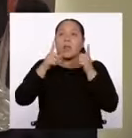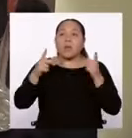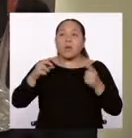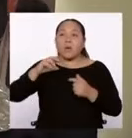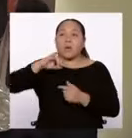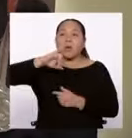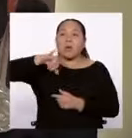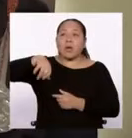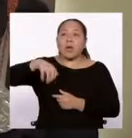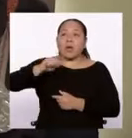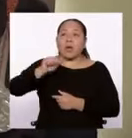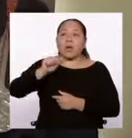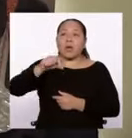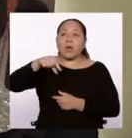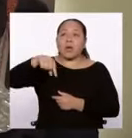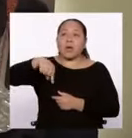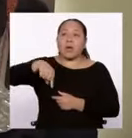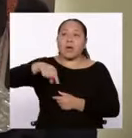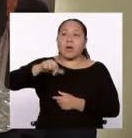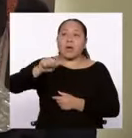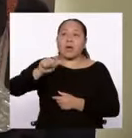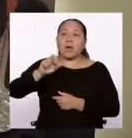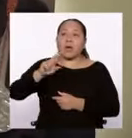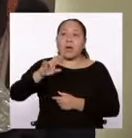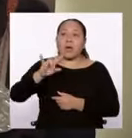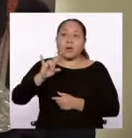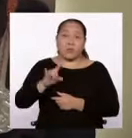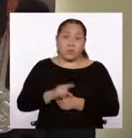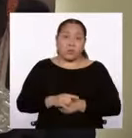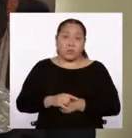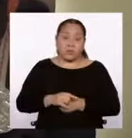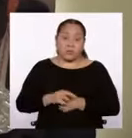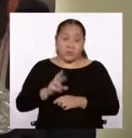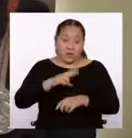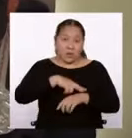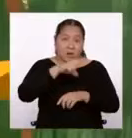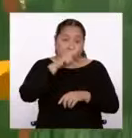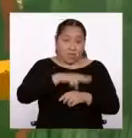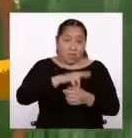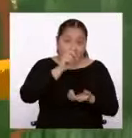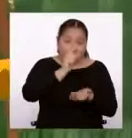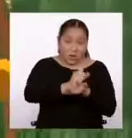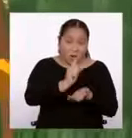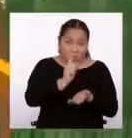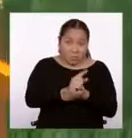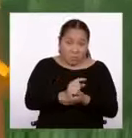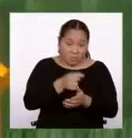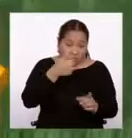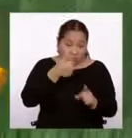Estamos en la región Lima, somos un pueblo originario de la región Lima.